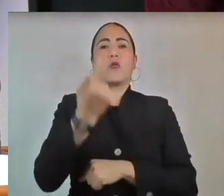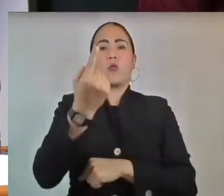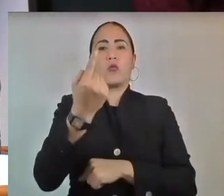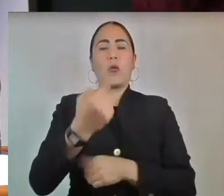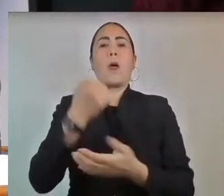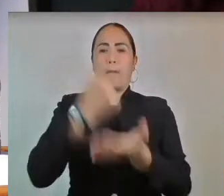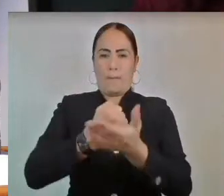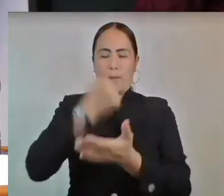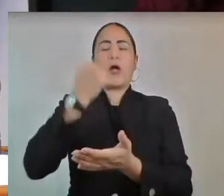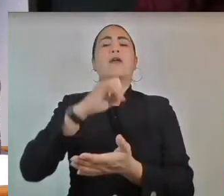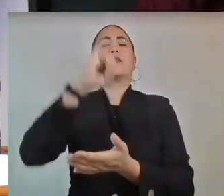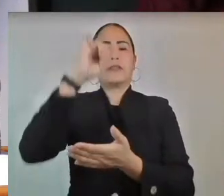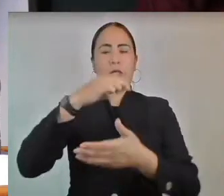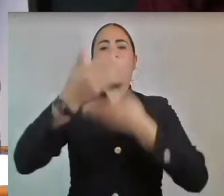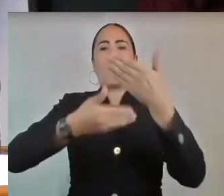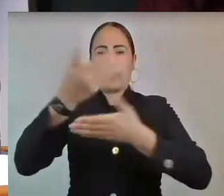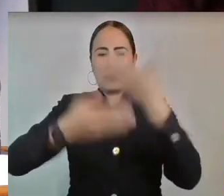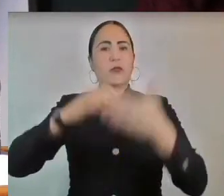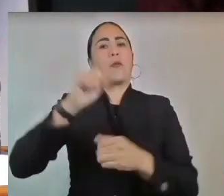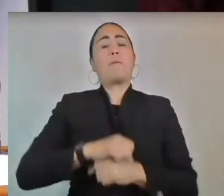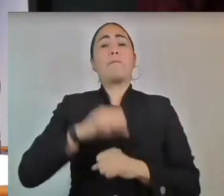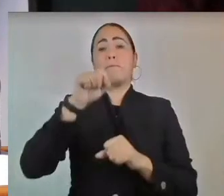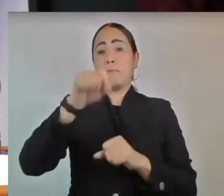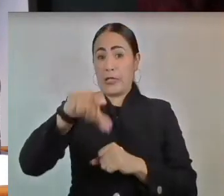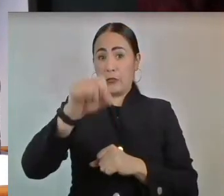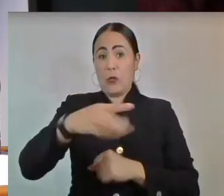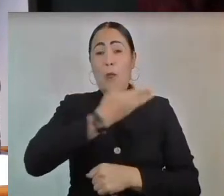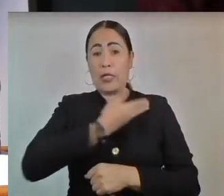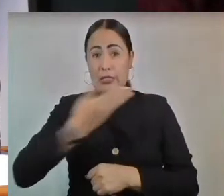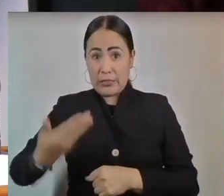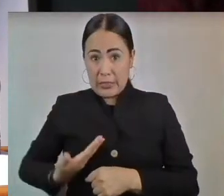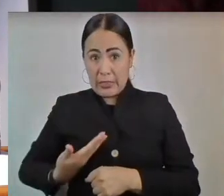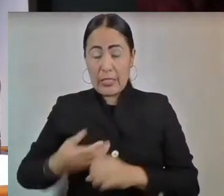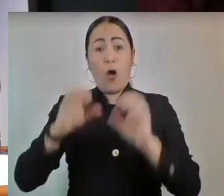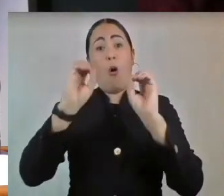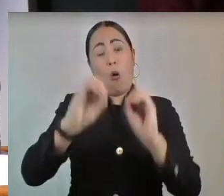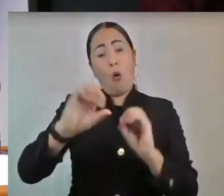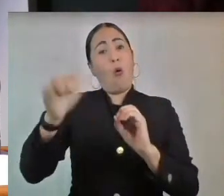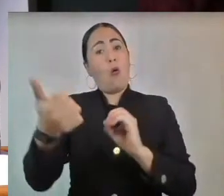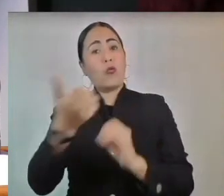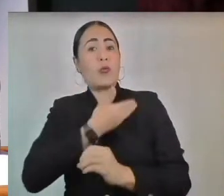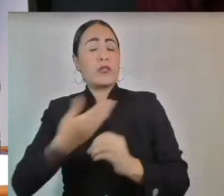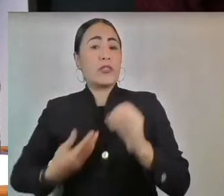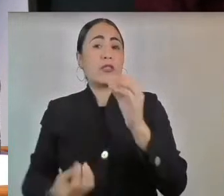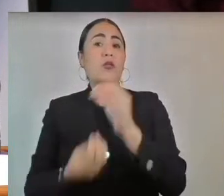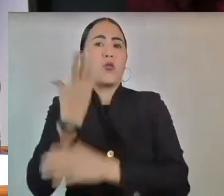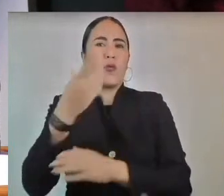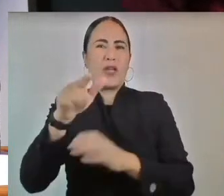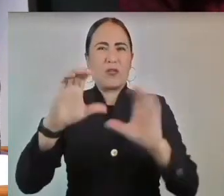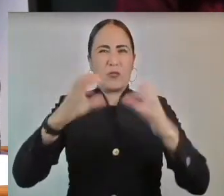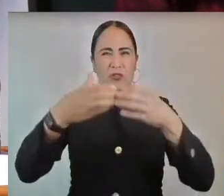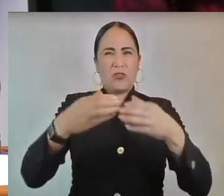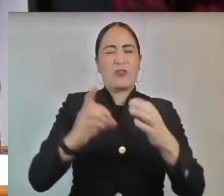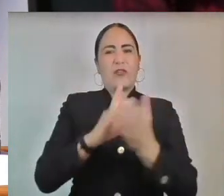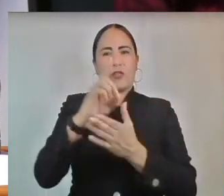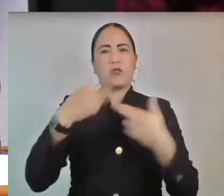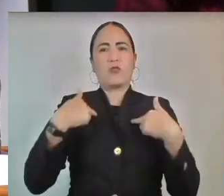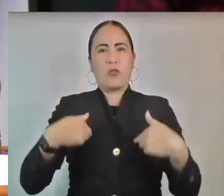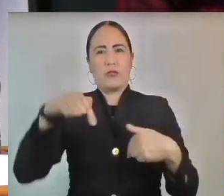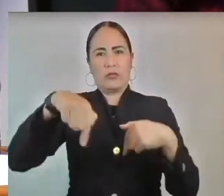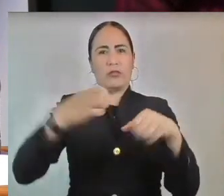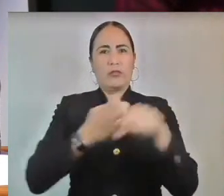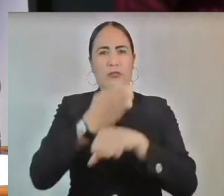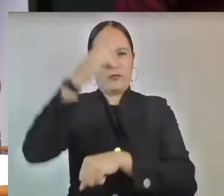elección o reelección de la presidenta o del presidente de la Comisión de Derechos Humanos del Estado de México.